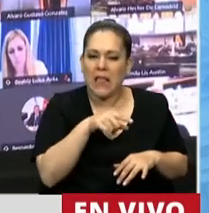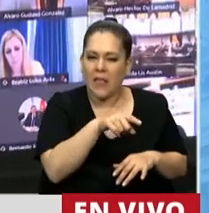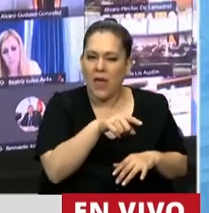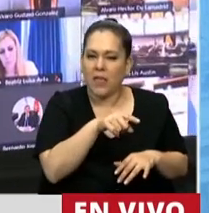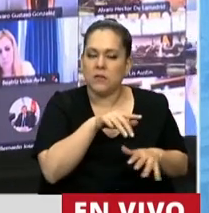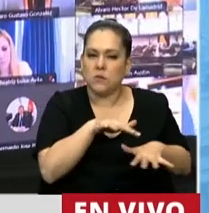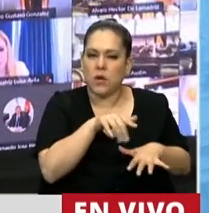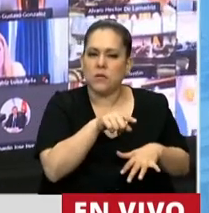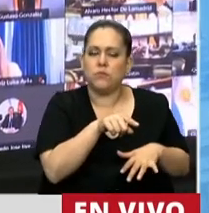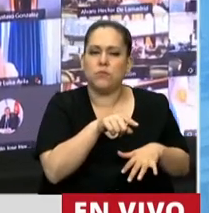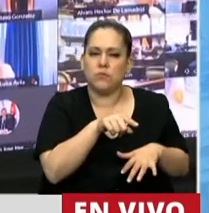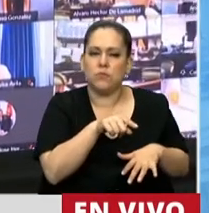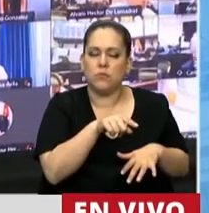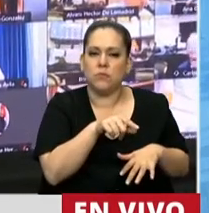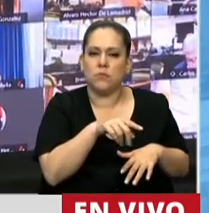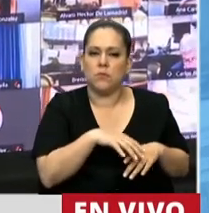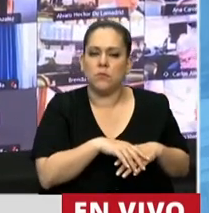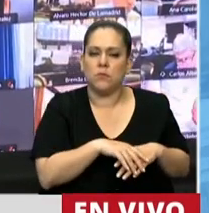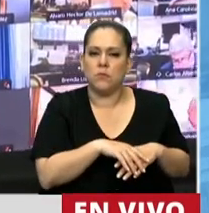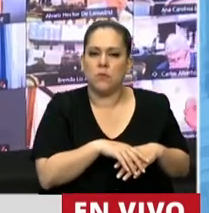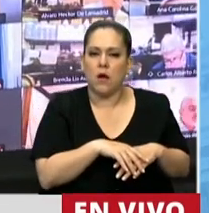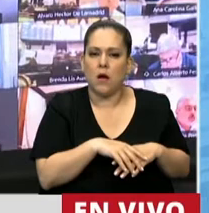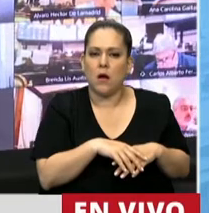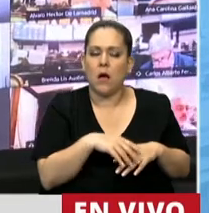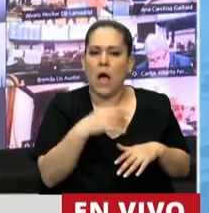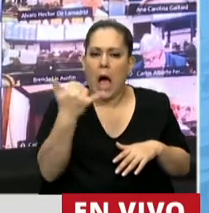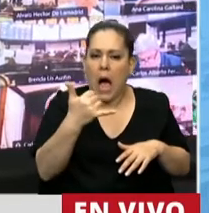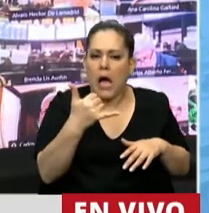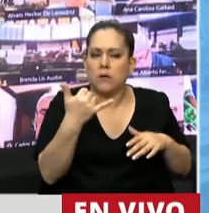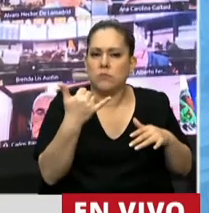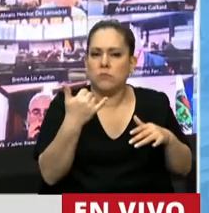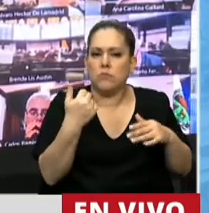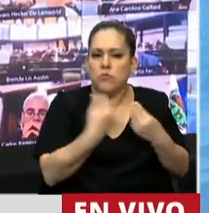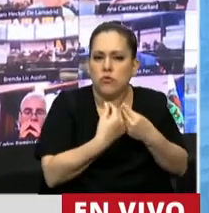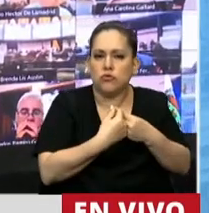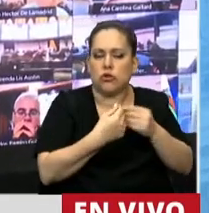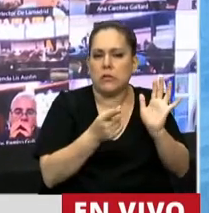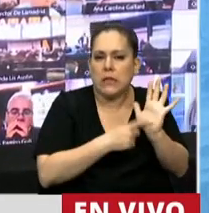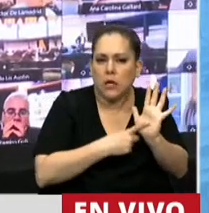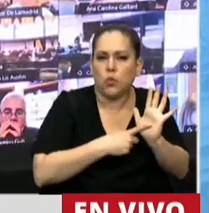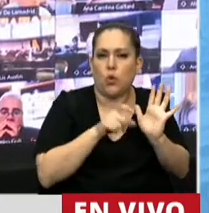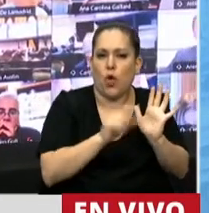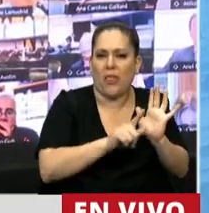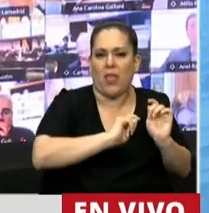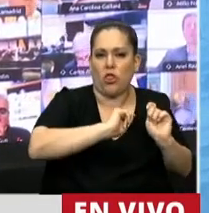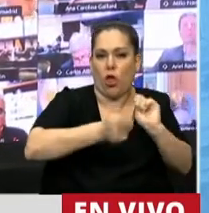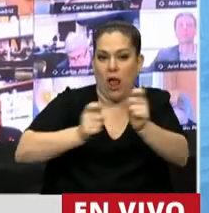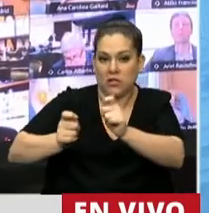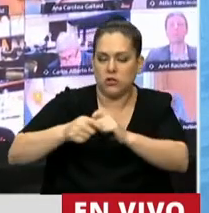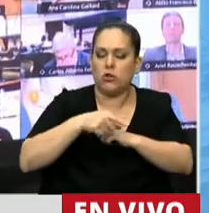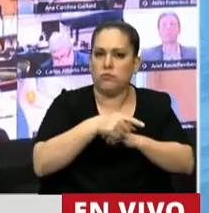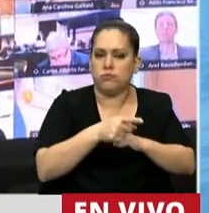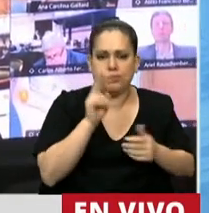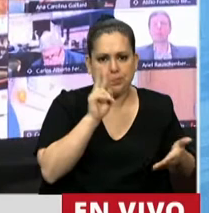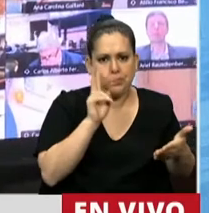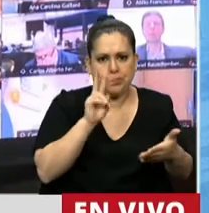contrastable, la vemos en muchísimos títulos que tienen antecedentes en títulos de donación, pero